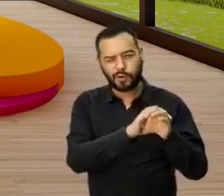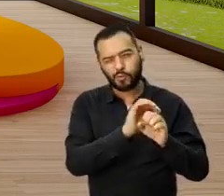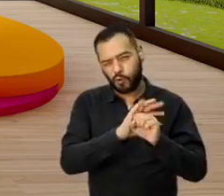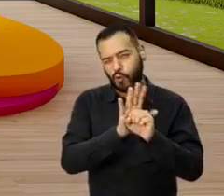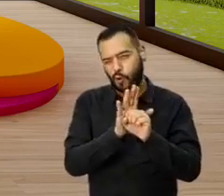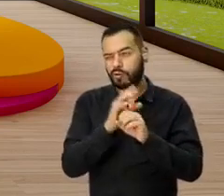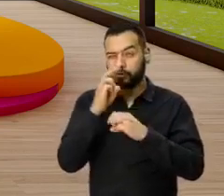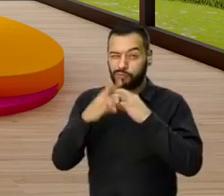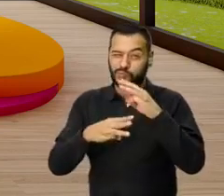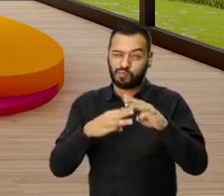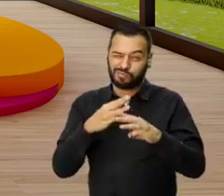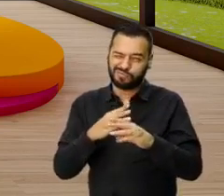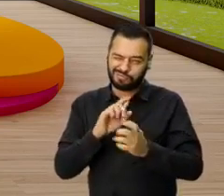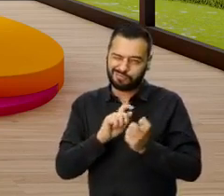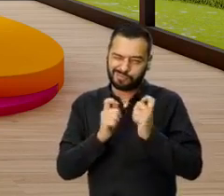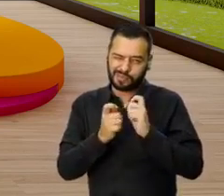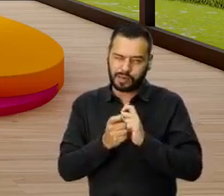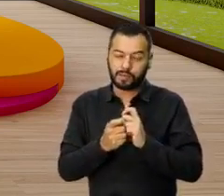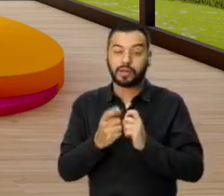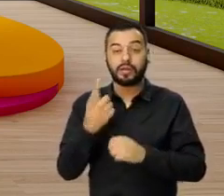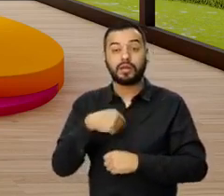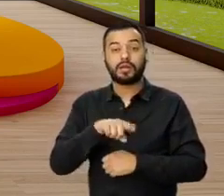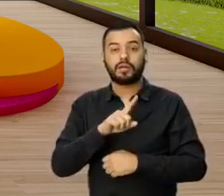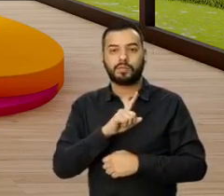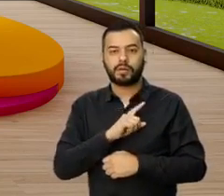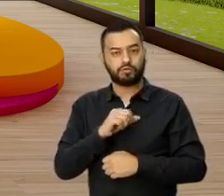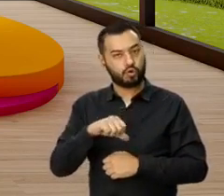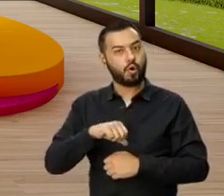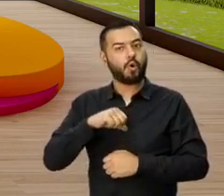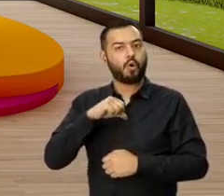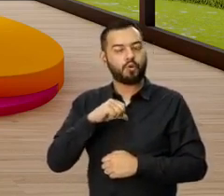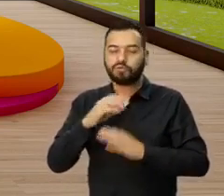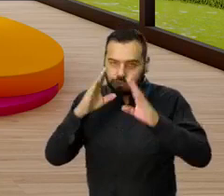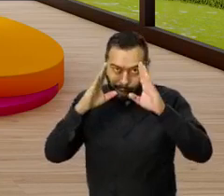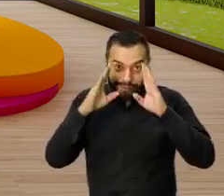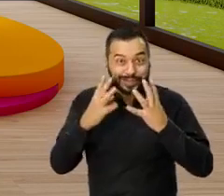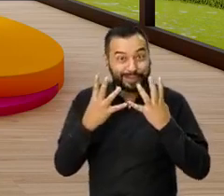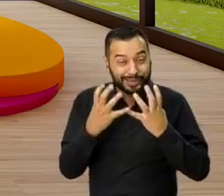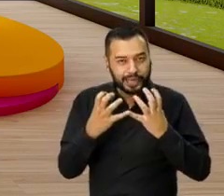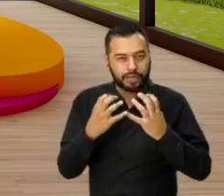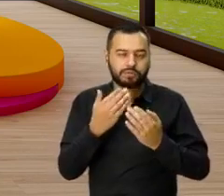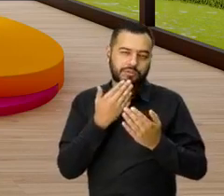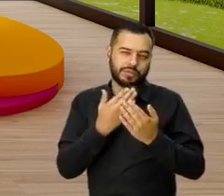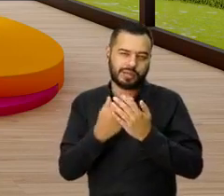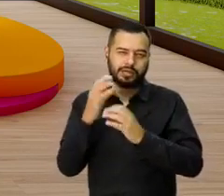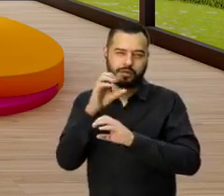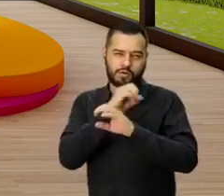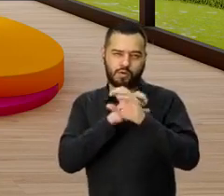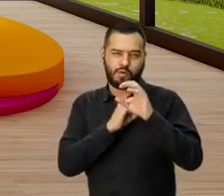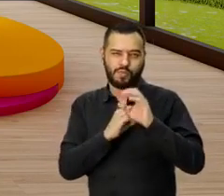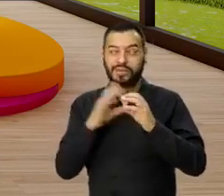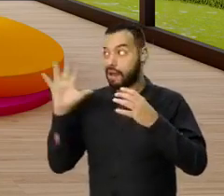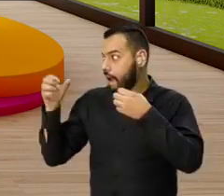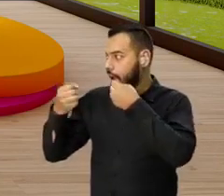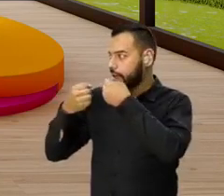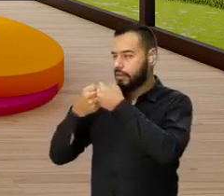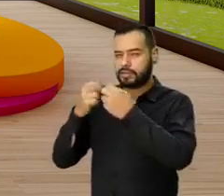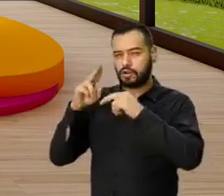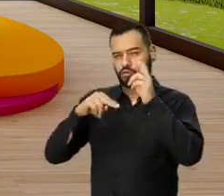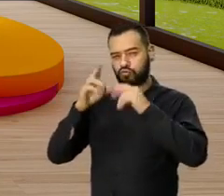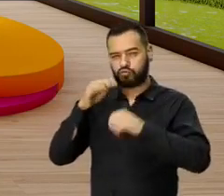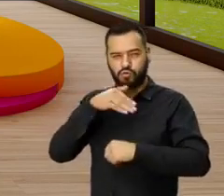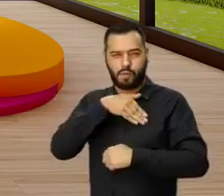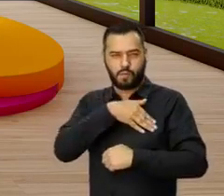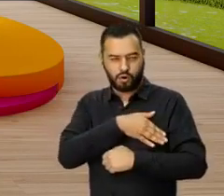a nivel mundial que nos cambie, y que para nosotros es un orgullo poderlos atender, y gracias a Compensar por esta Alianza Bolívar,